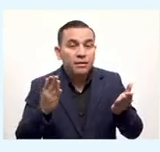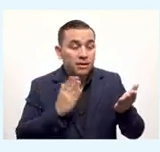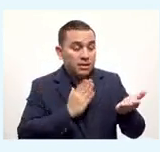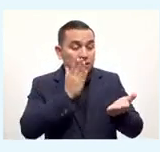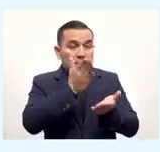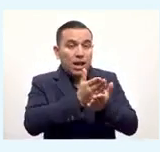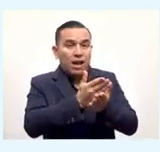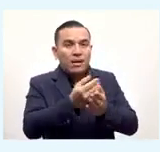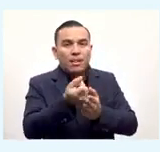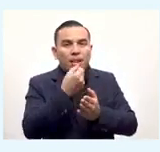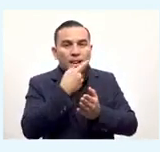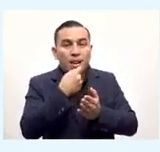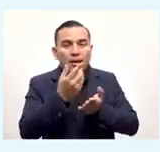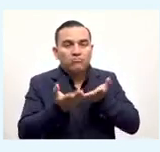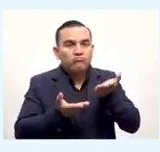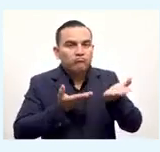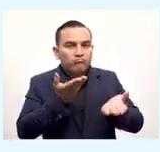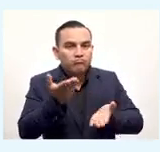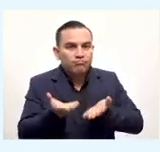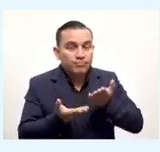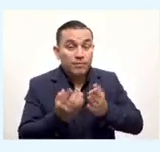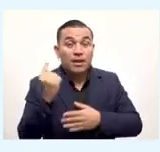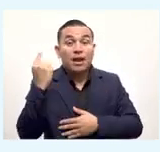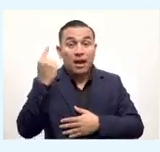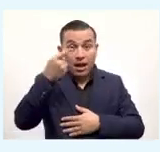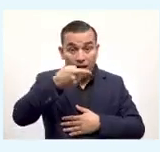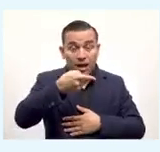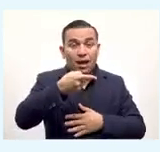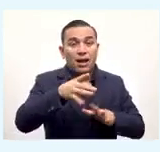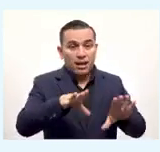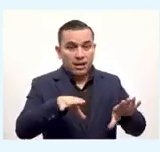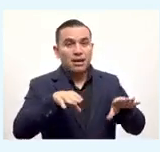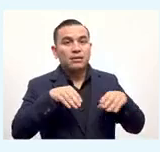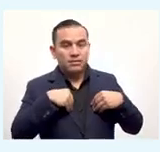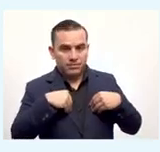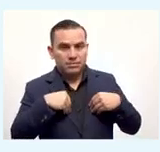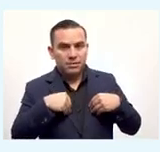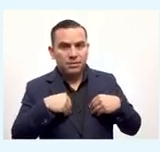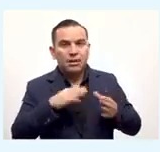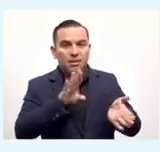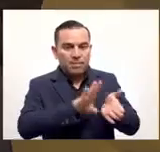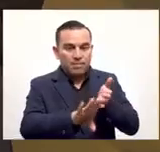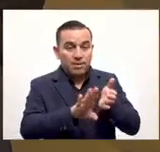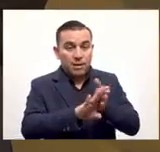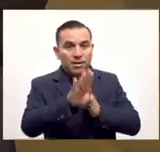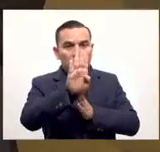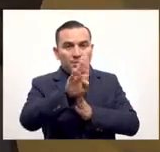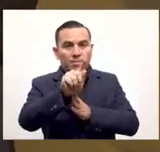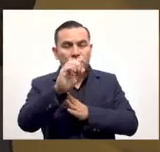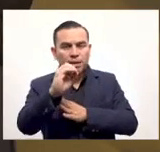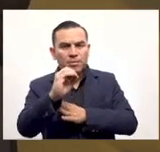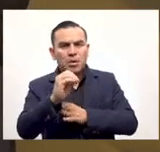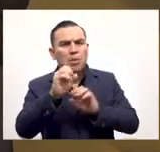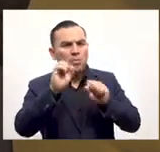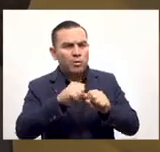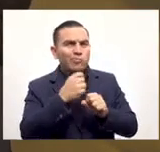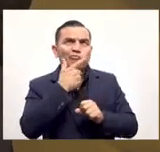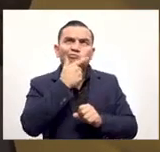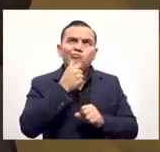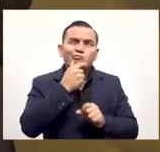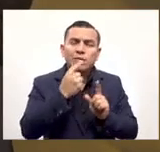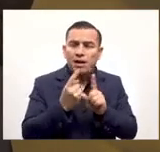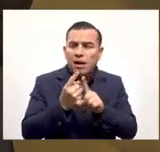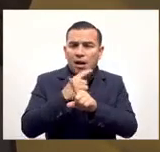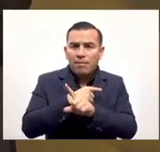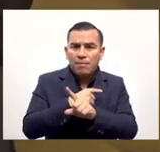quiere ir a consumir a una farmacia, la farmacia está obligada a aceptar el pago, pero no está obligada a recibir los Bitcoins, sino